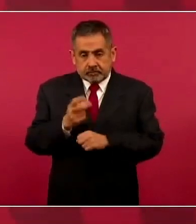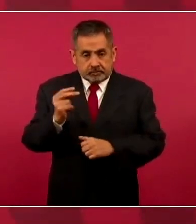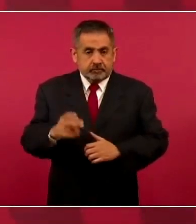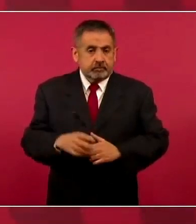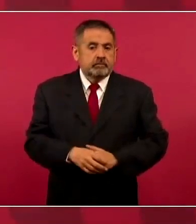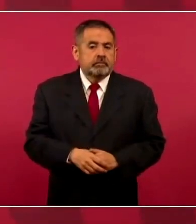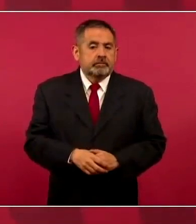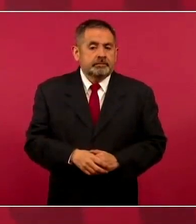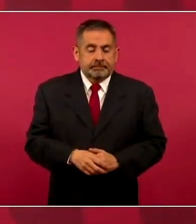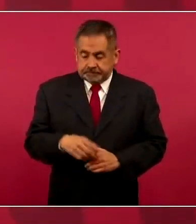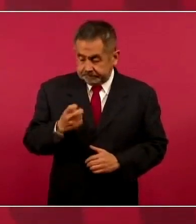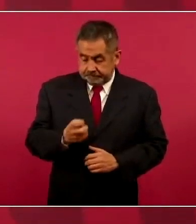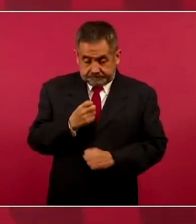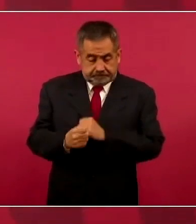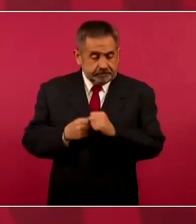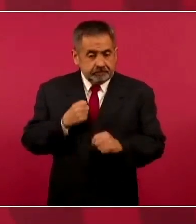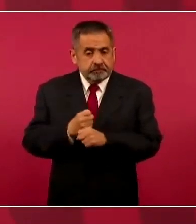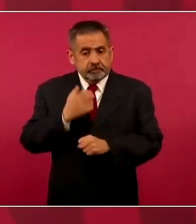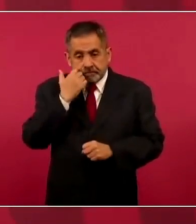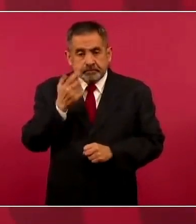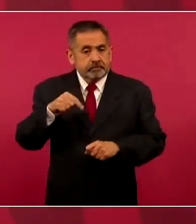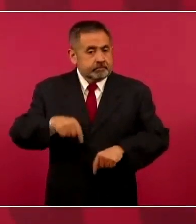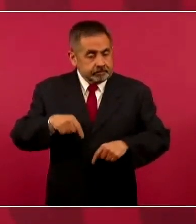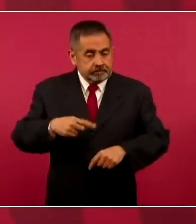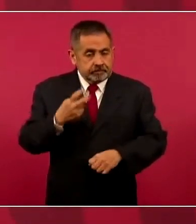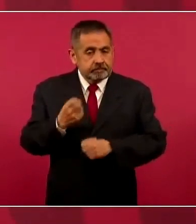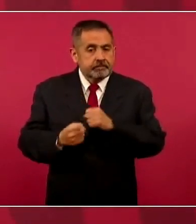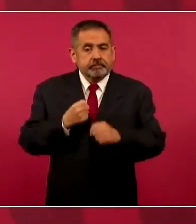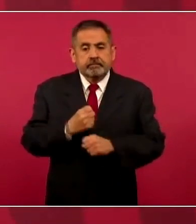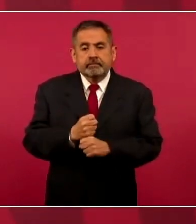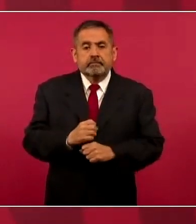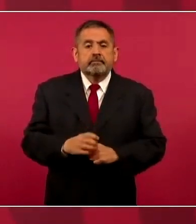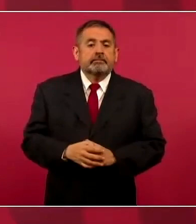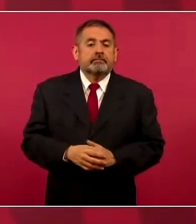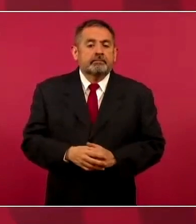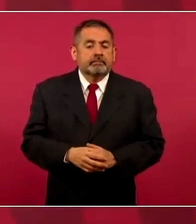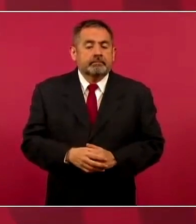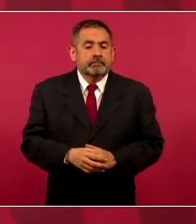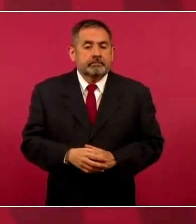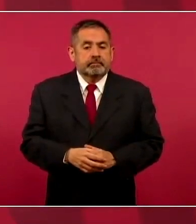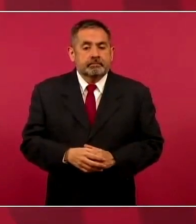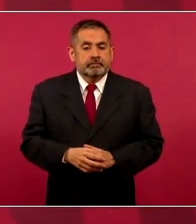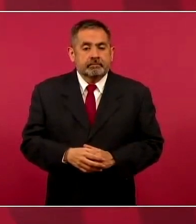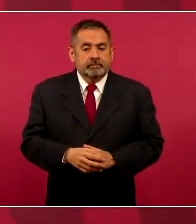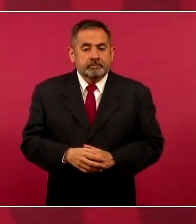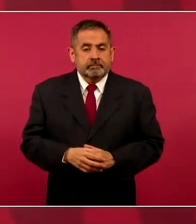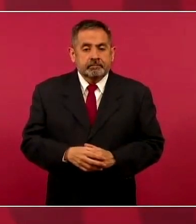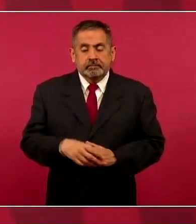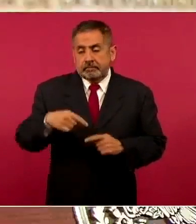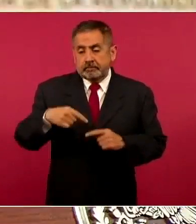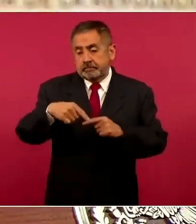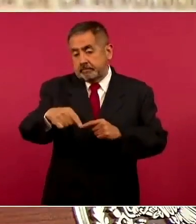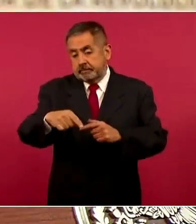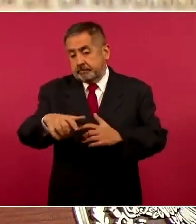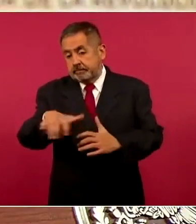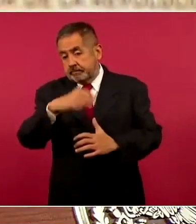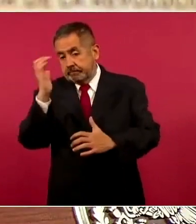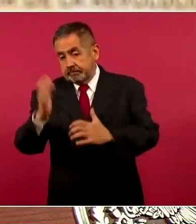del tiempo? Este año. quiero que antes de que termine el periodo